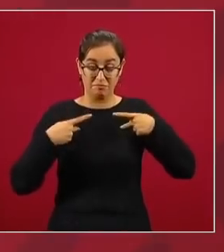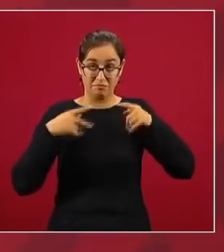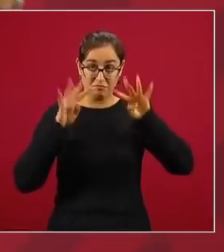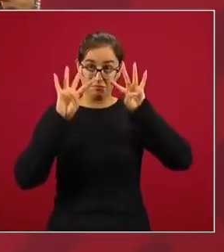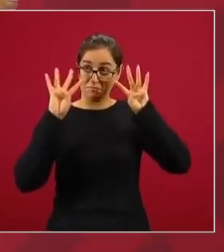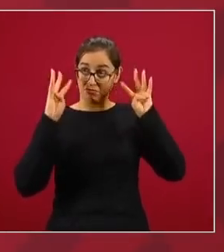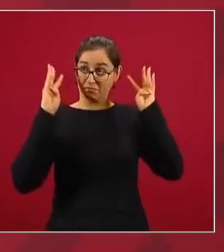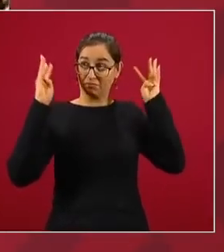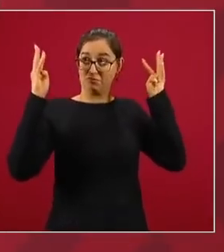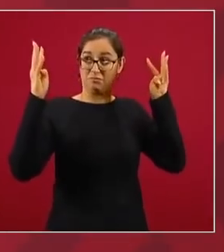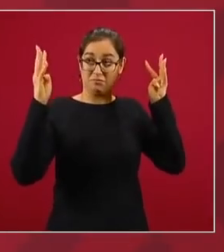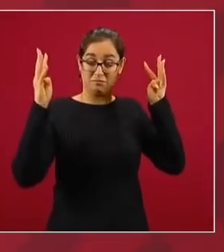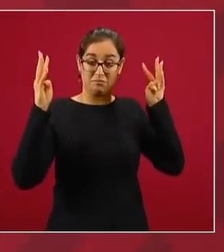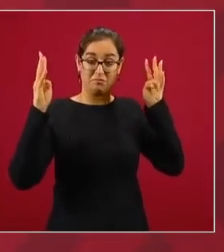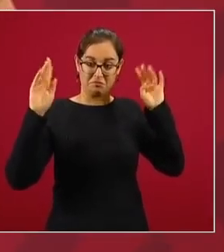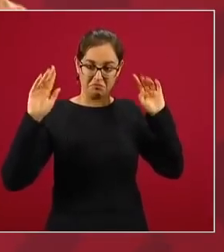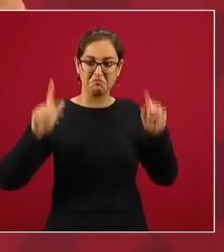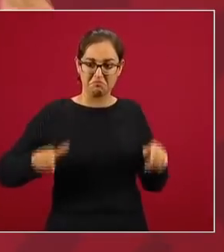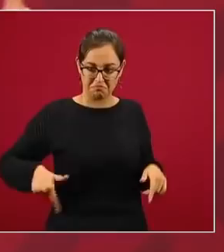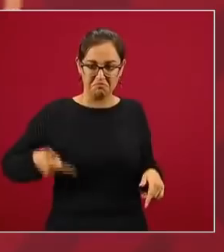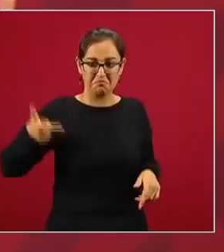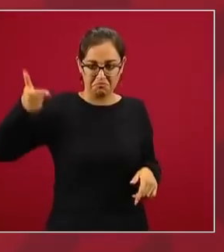sólo tenían